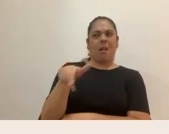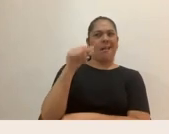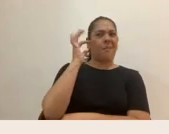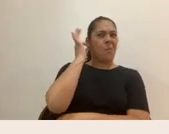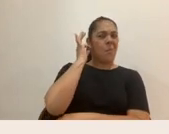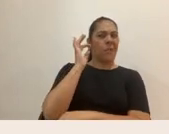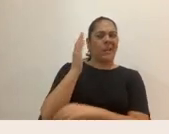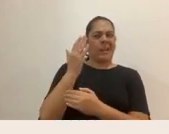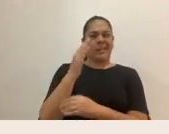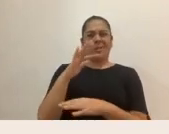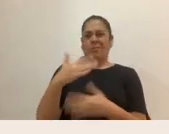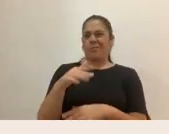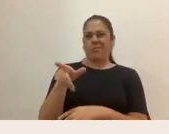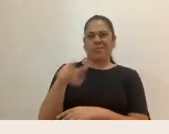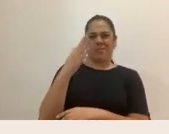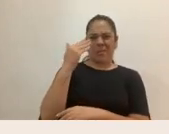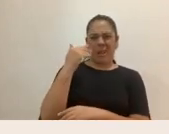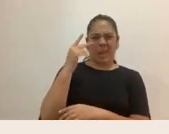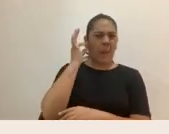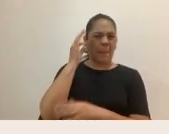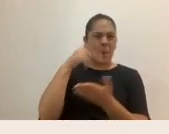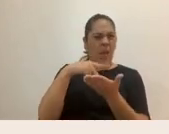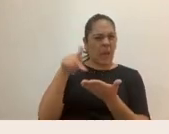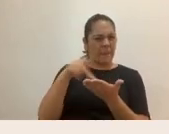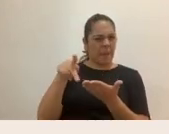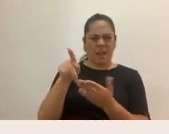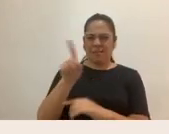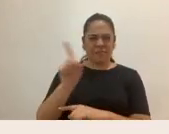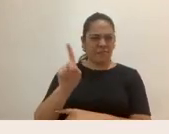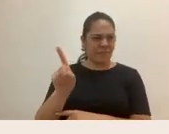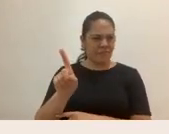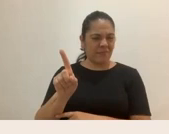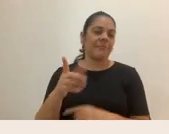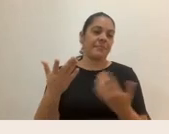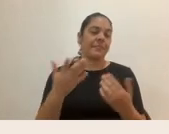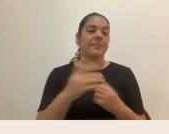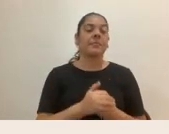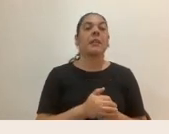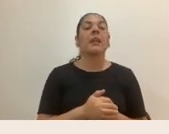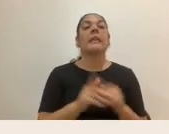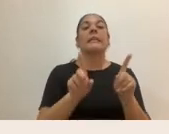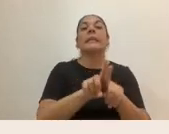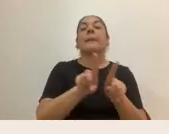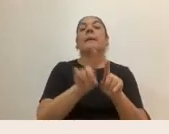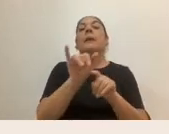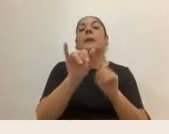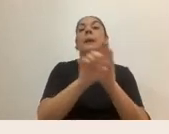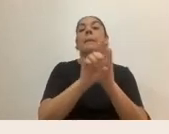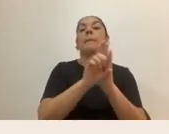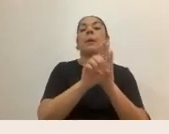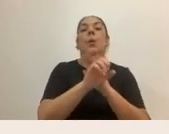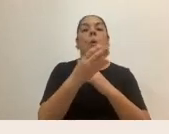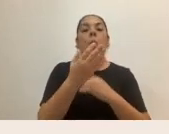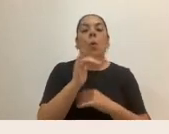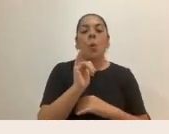incómodas ante eso. Por otro lado, por ejemplo, cómo la mujer se invisibiliza en espacios considerados